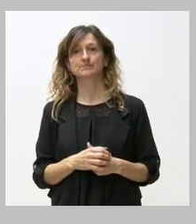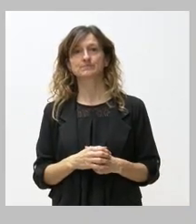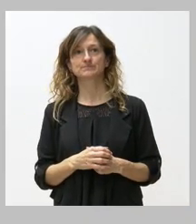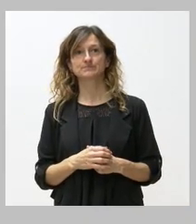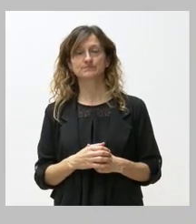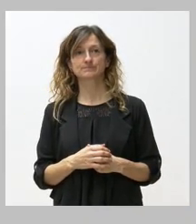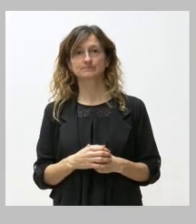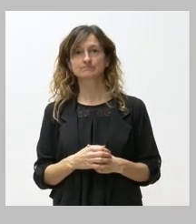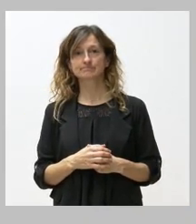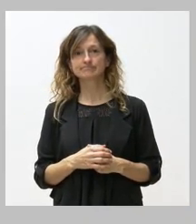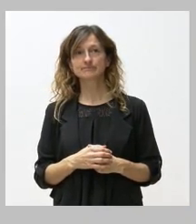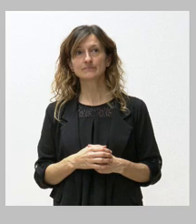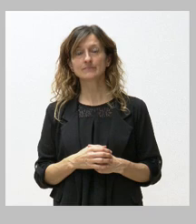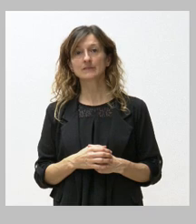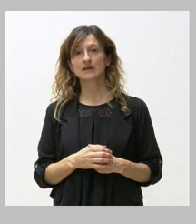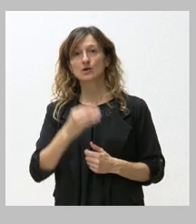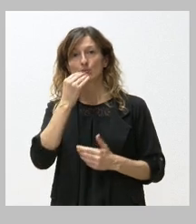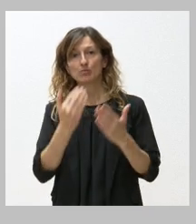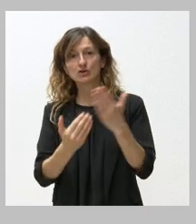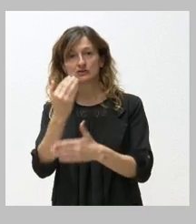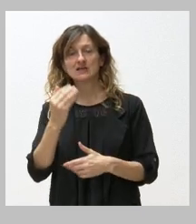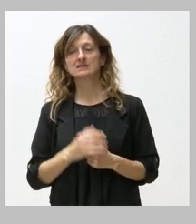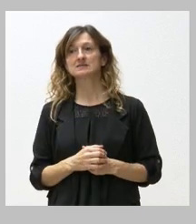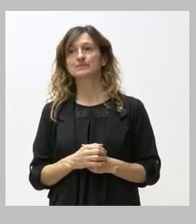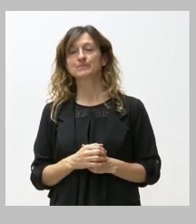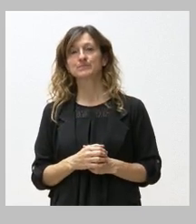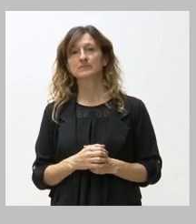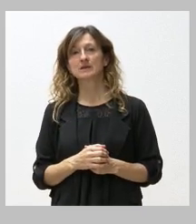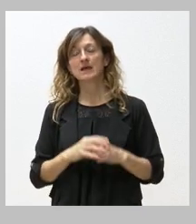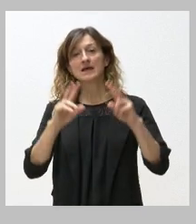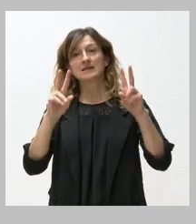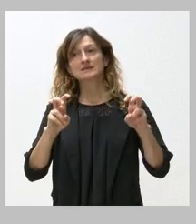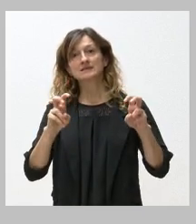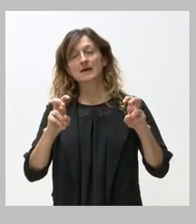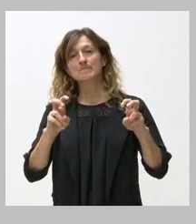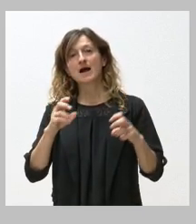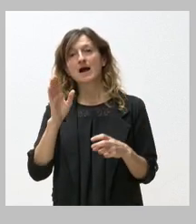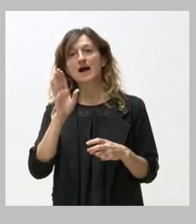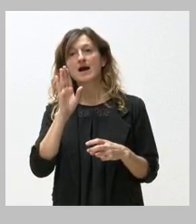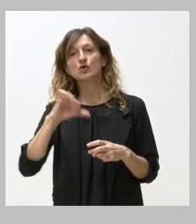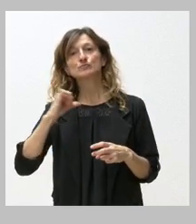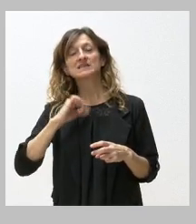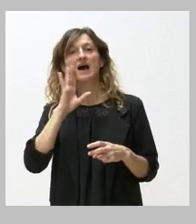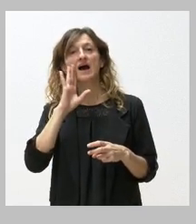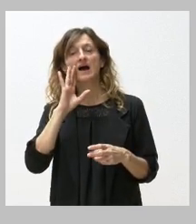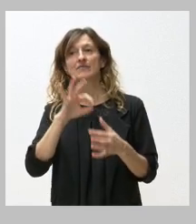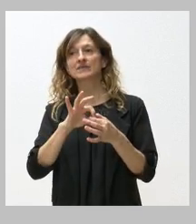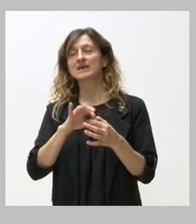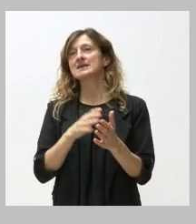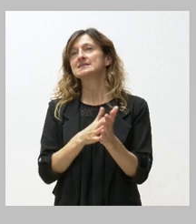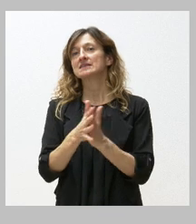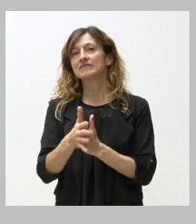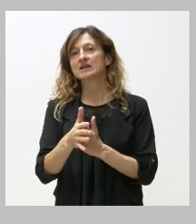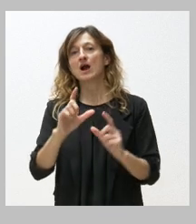Sí Begoña Buenos días de nuevo sobre el tema del citar que le preguntaba antes no me refería si la Junta va a